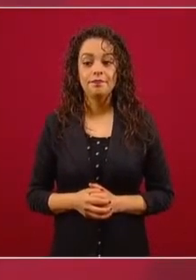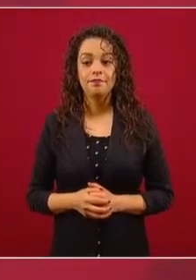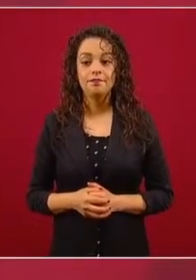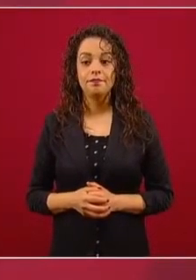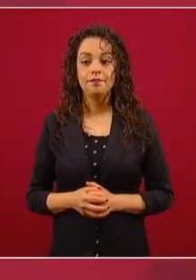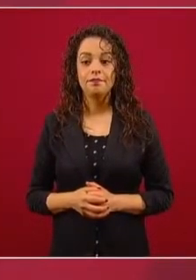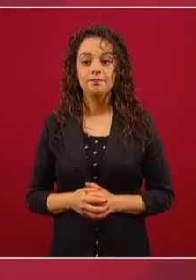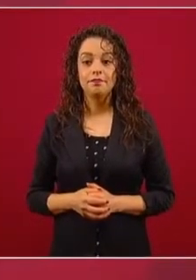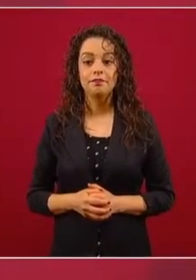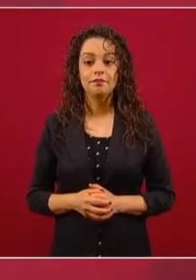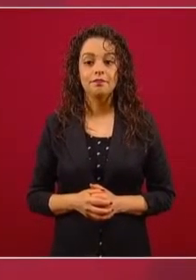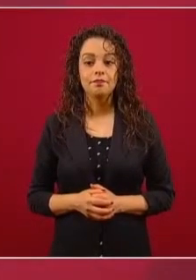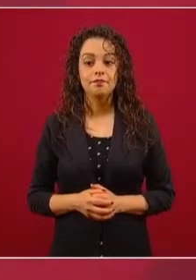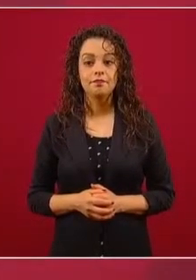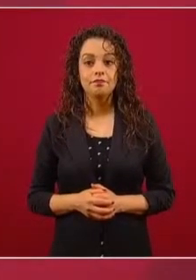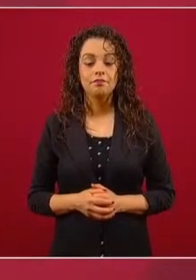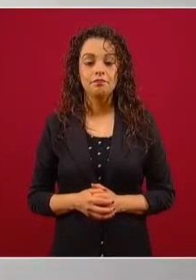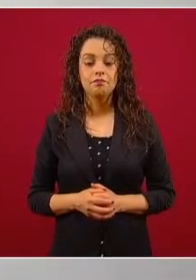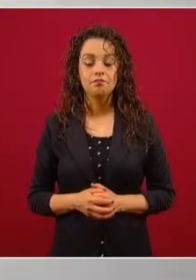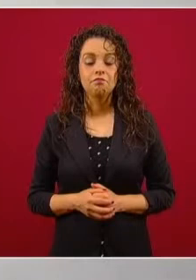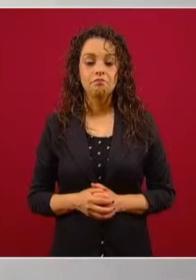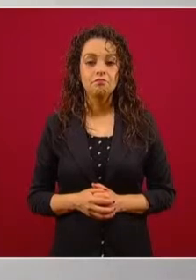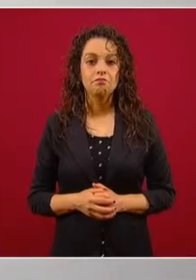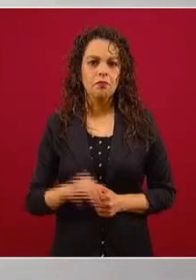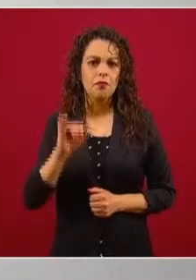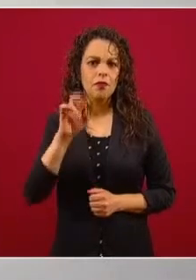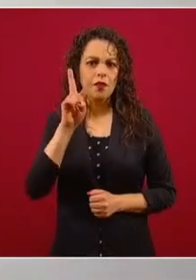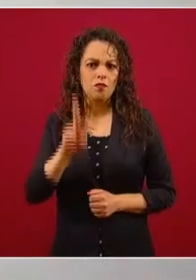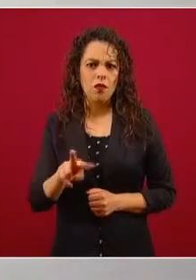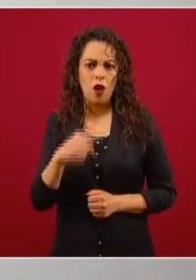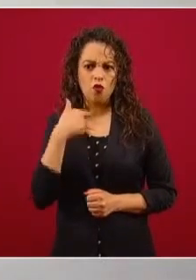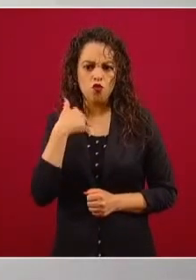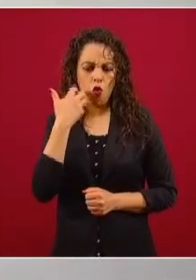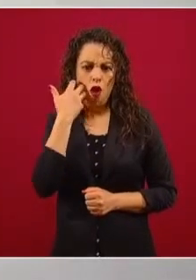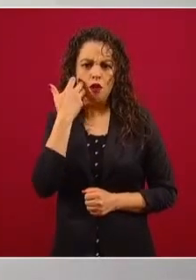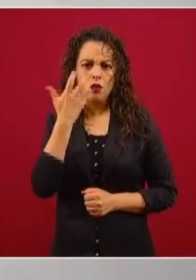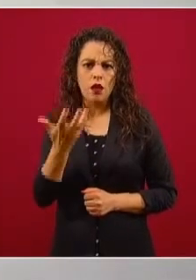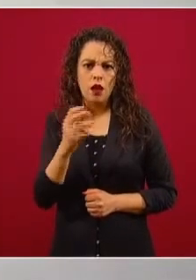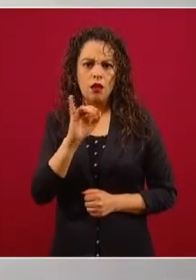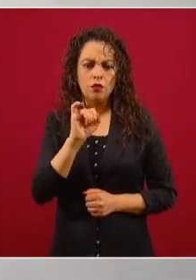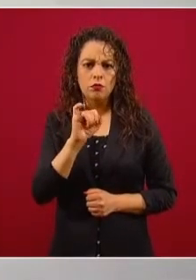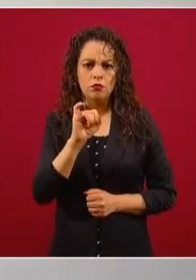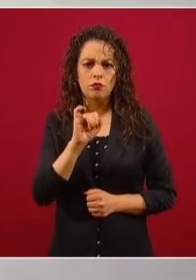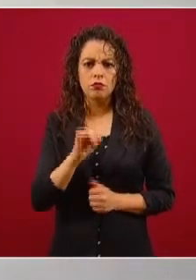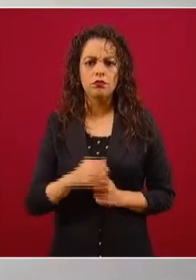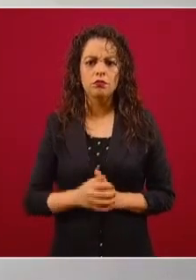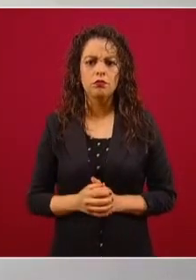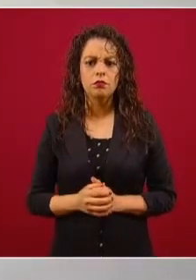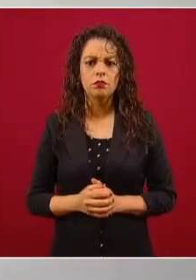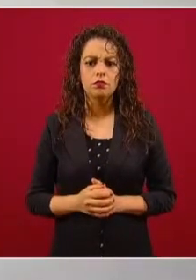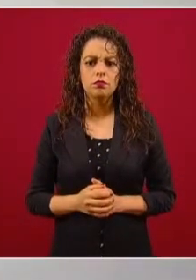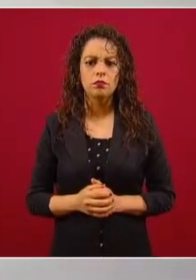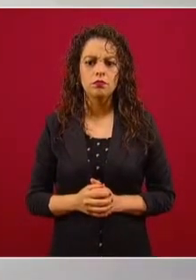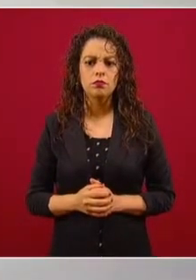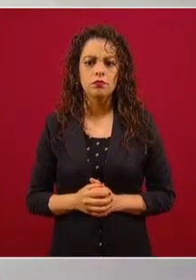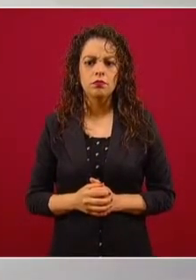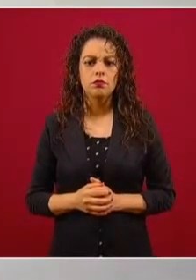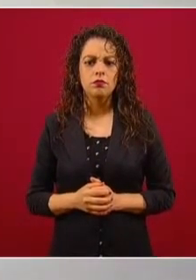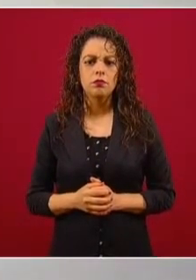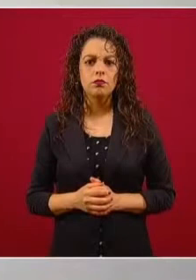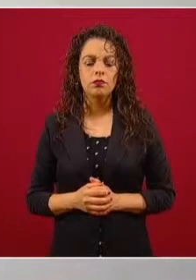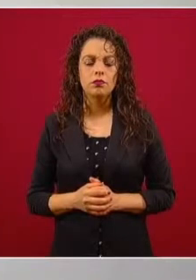invitación. Y sí, yo quiero de una vez, les adelanto a los de Twitter, quiero que